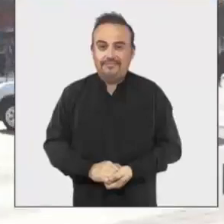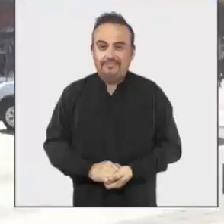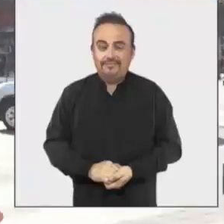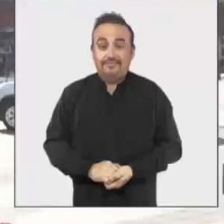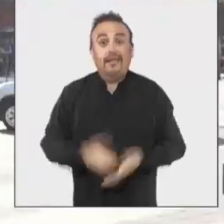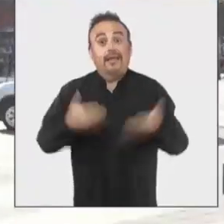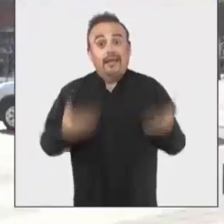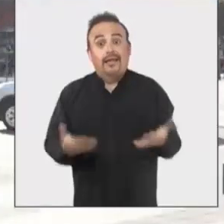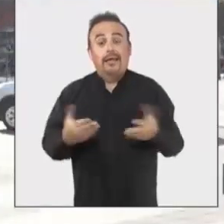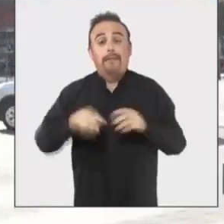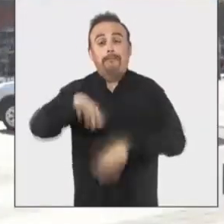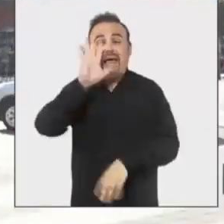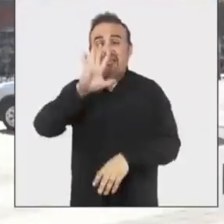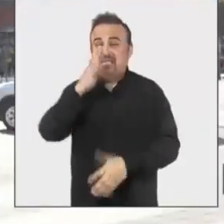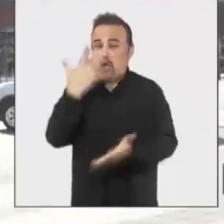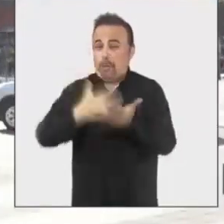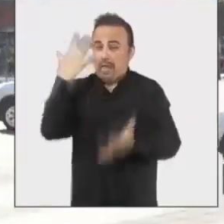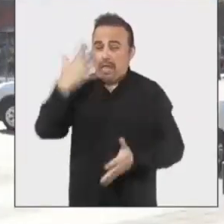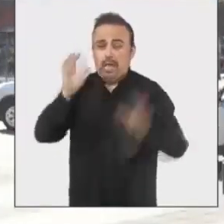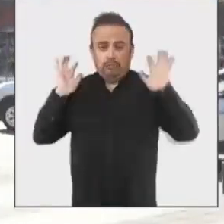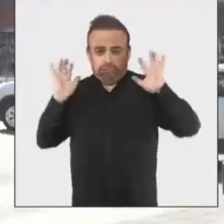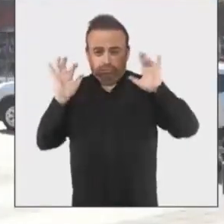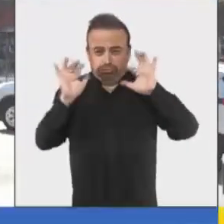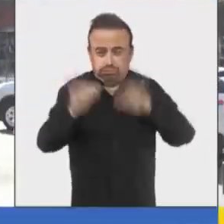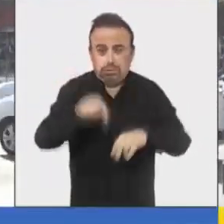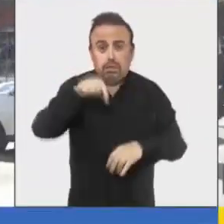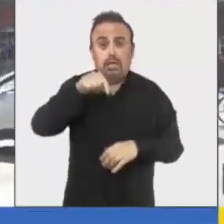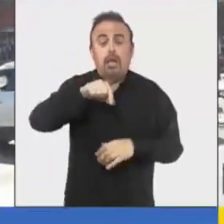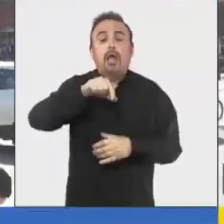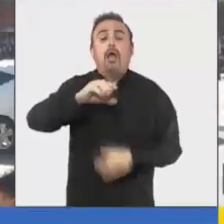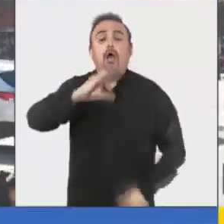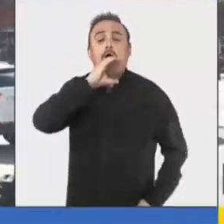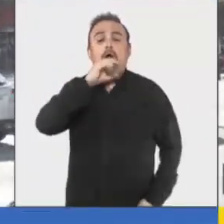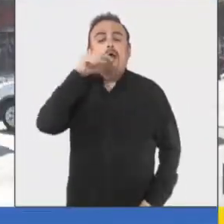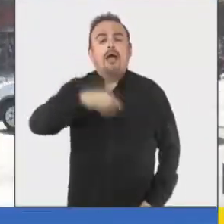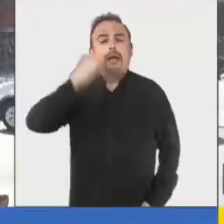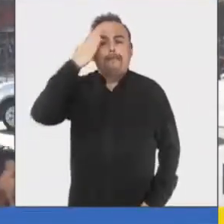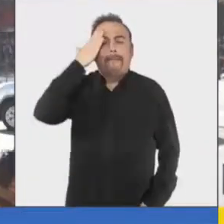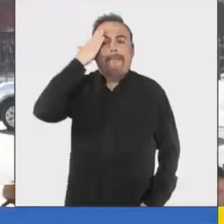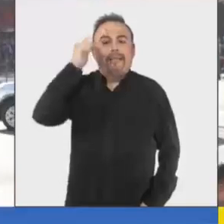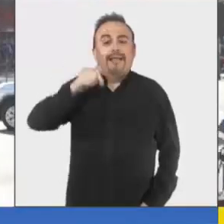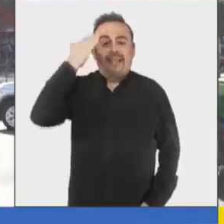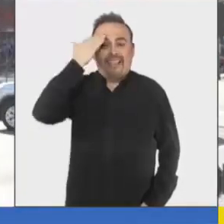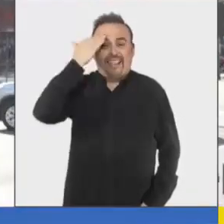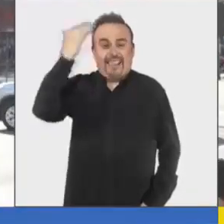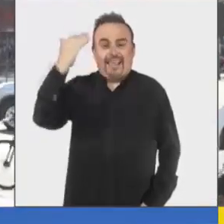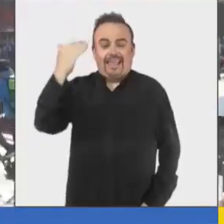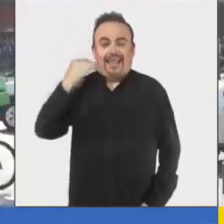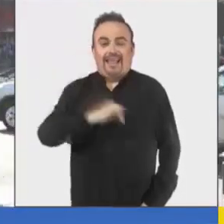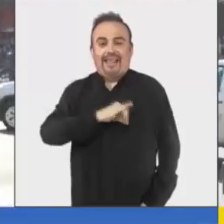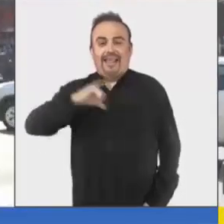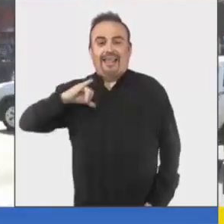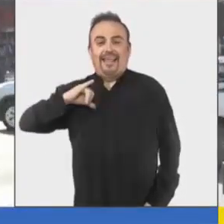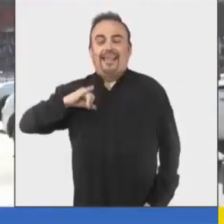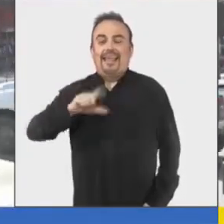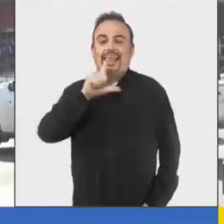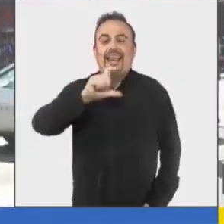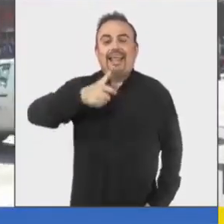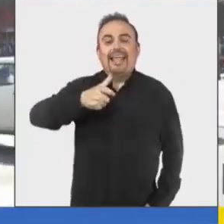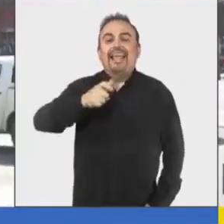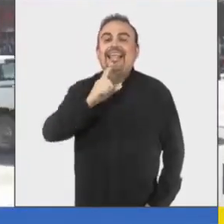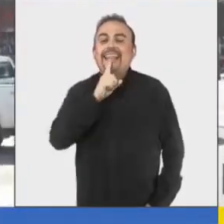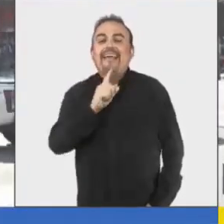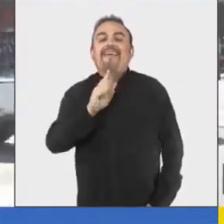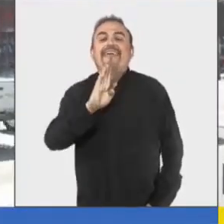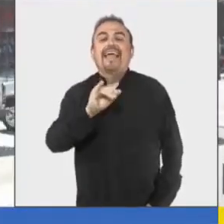Y más de 5.000 personas se congregaron acá en Concepción para conmemorar el Día del Orgullo LGTBIQA+.